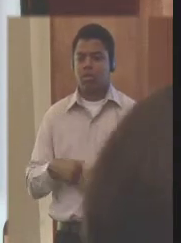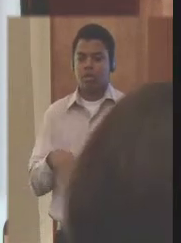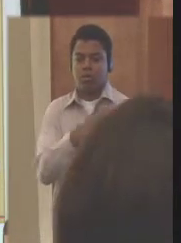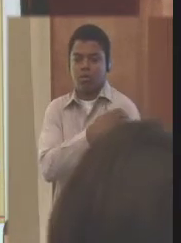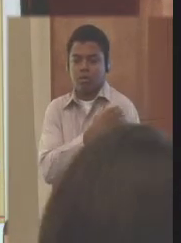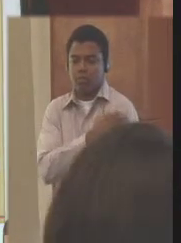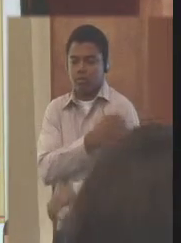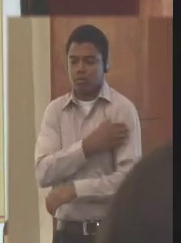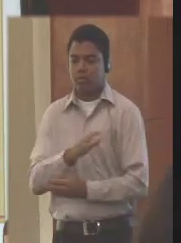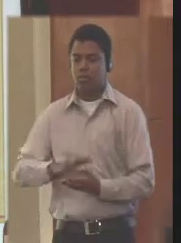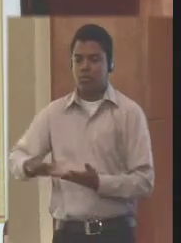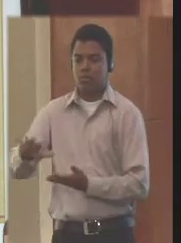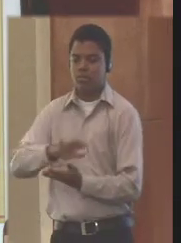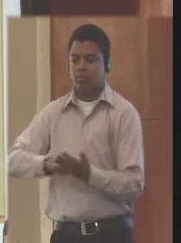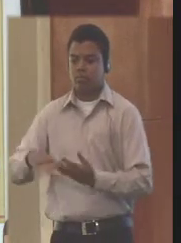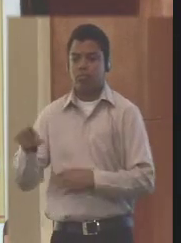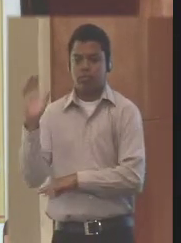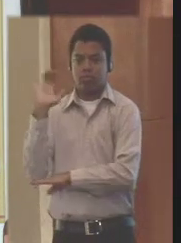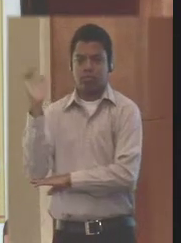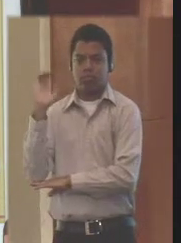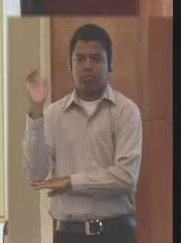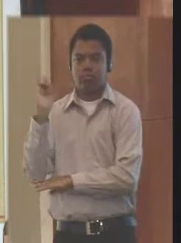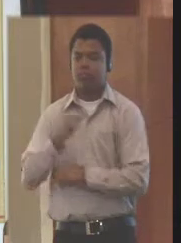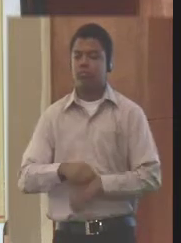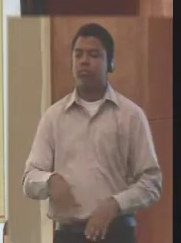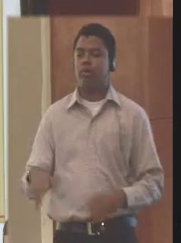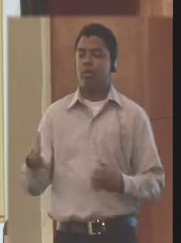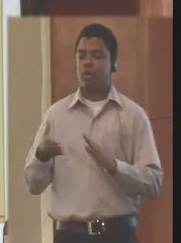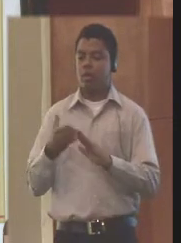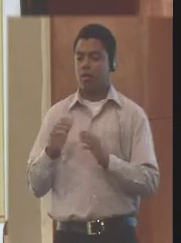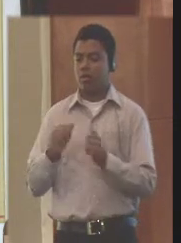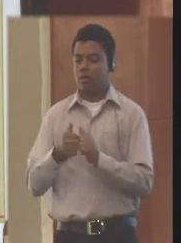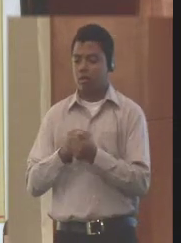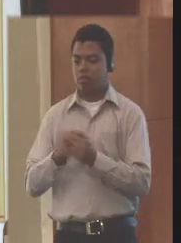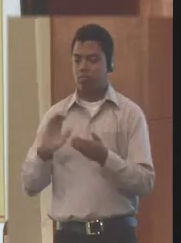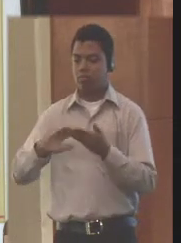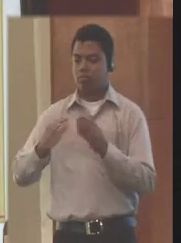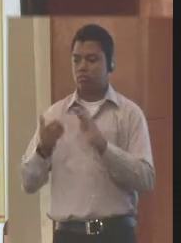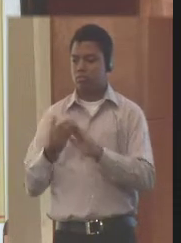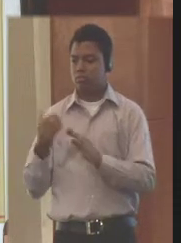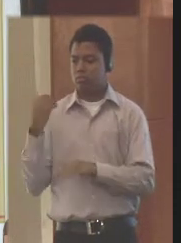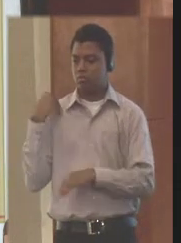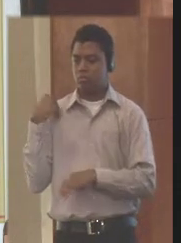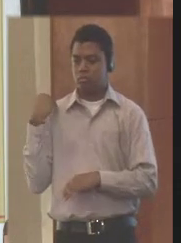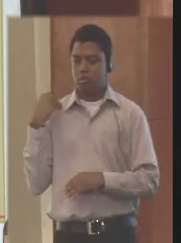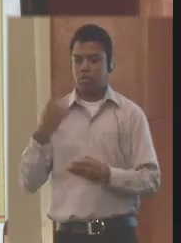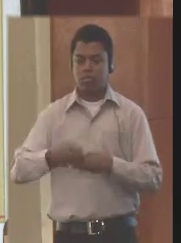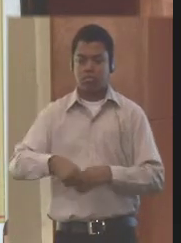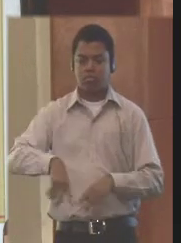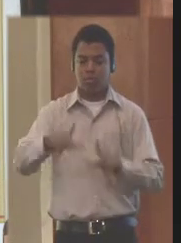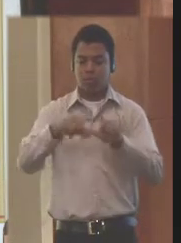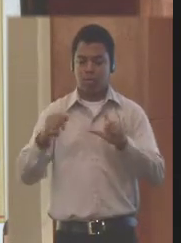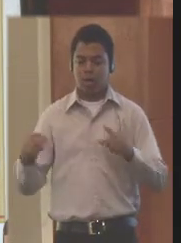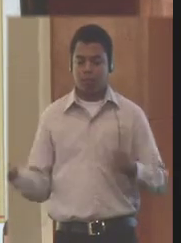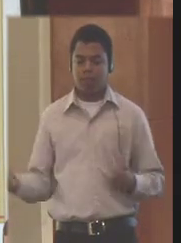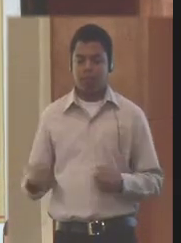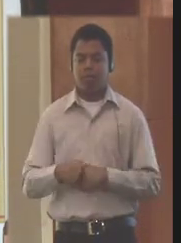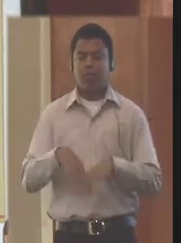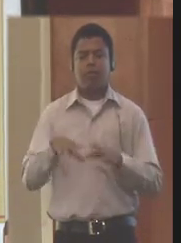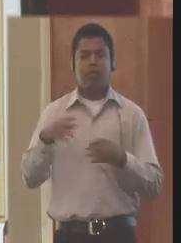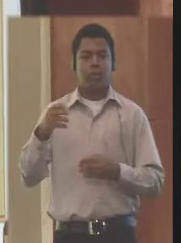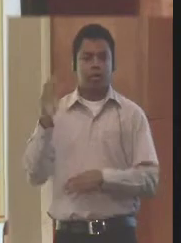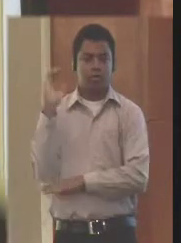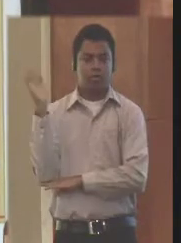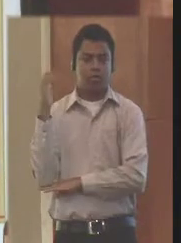y 29 instituciones educativas. Cada comunidad tiene un mapita de emergencia que hemos identificado junto con